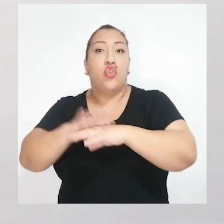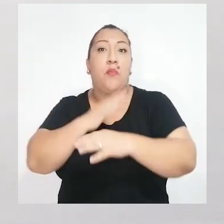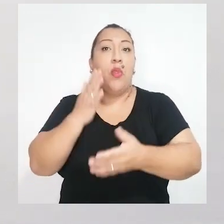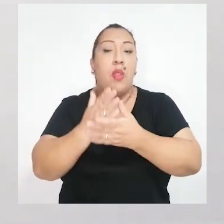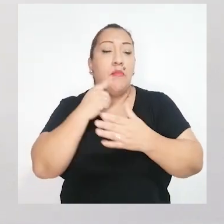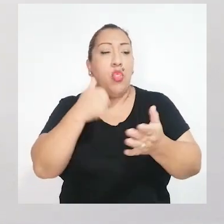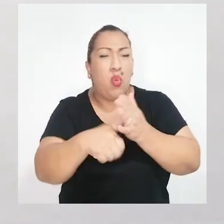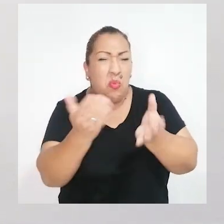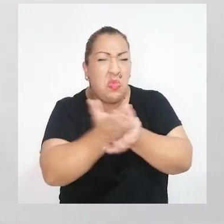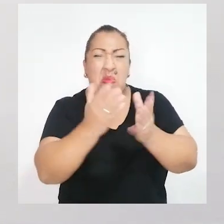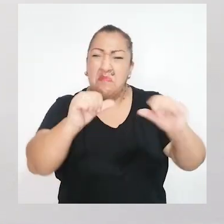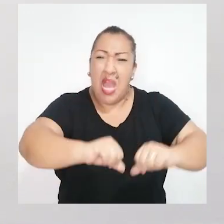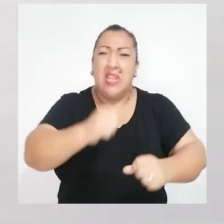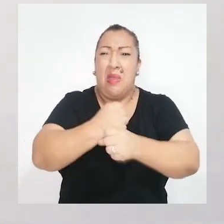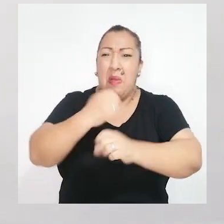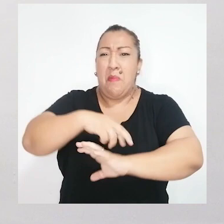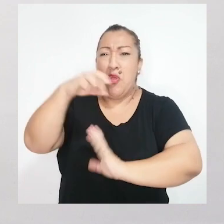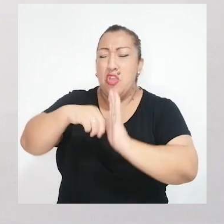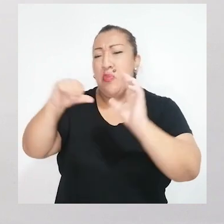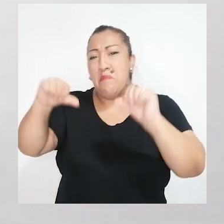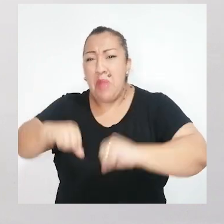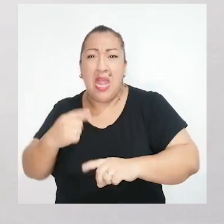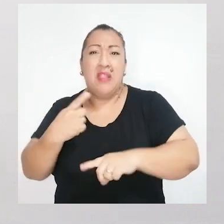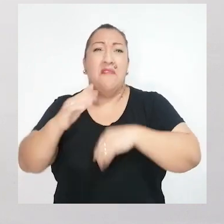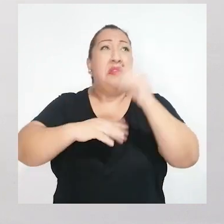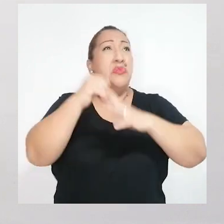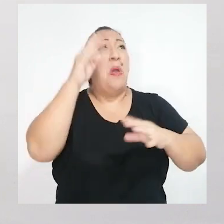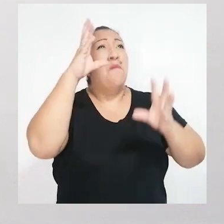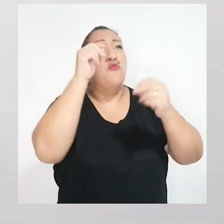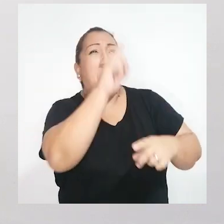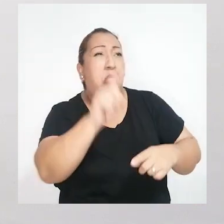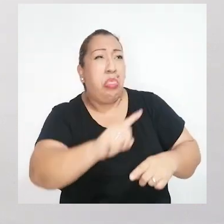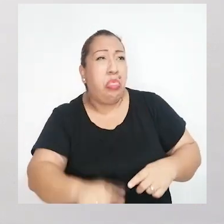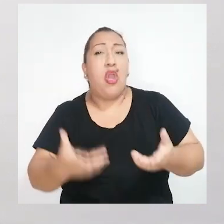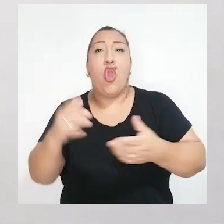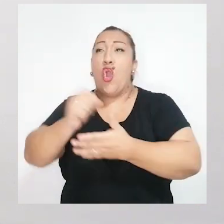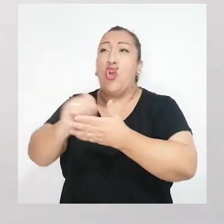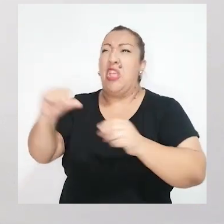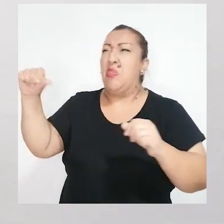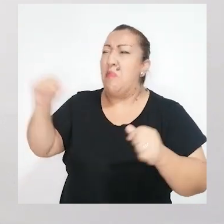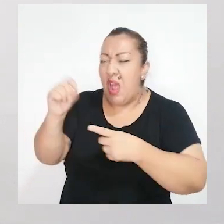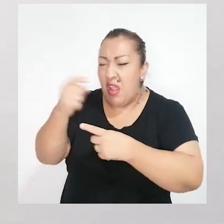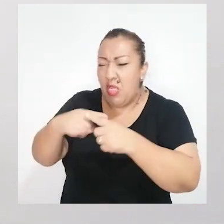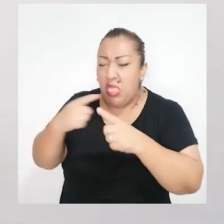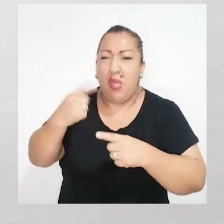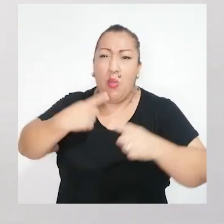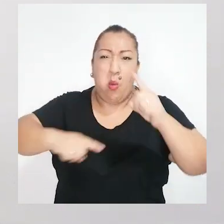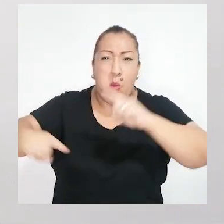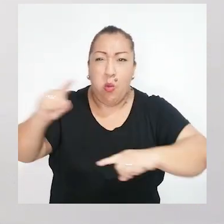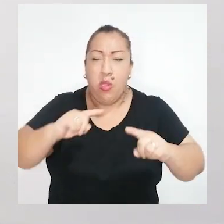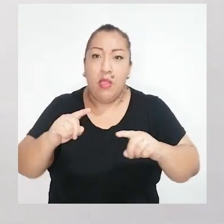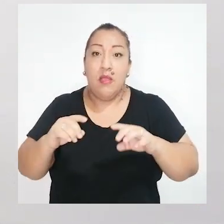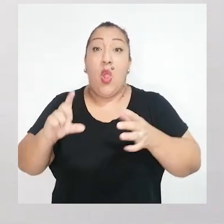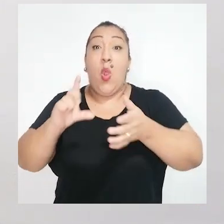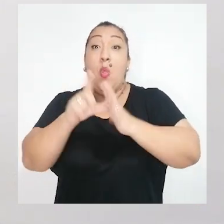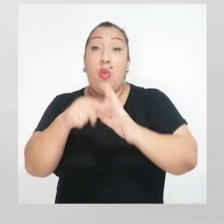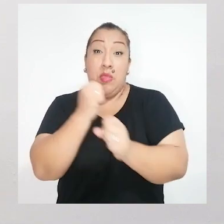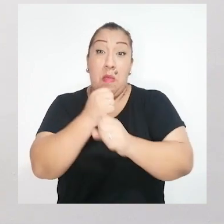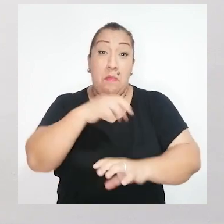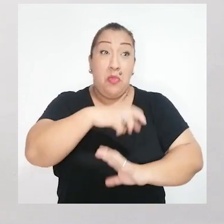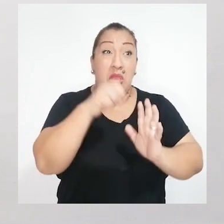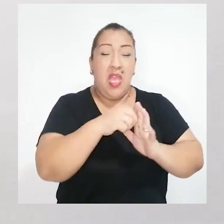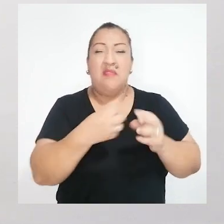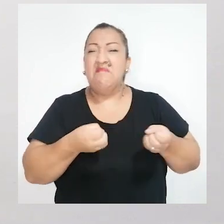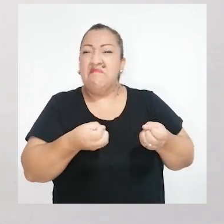por la Contraloría sobre deficiencias en los expedientes técnicos, adquisiciones sobrevaloradas, infraestructuras dañadas, contratos irregulares y